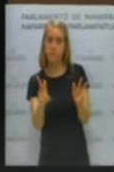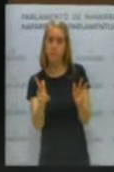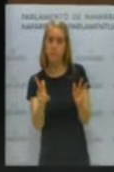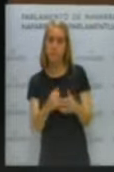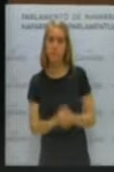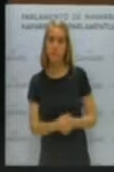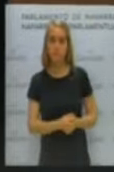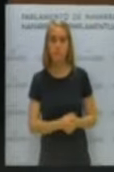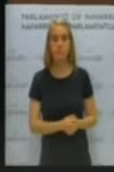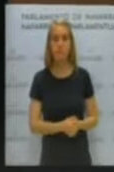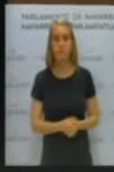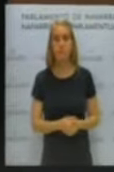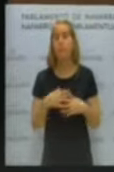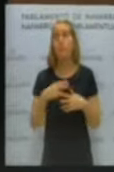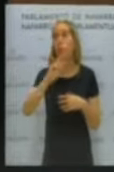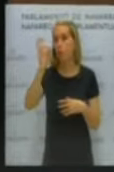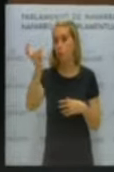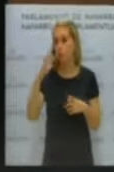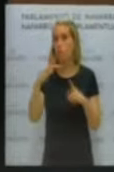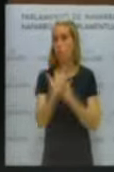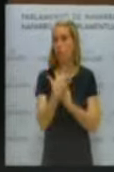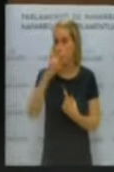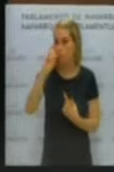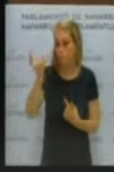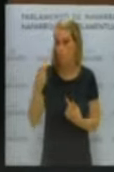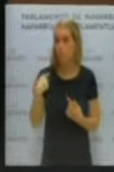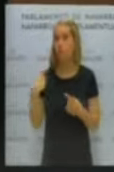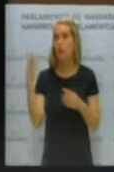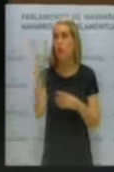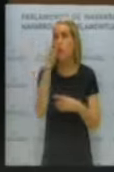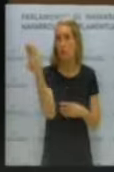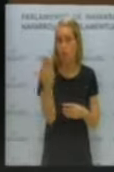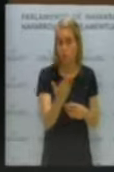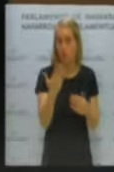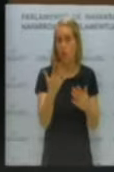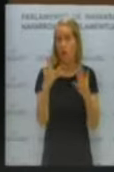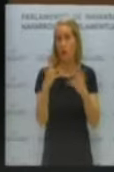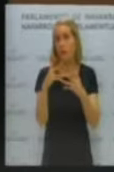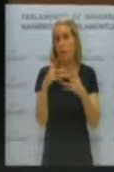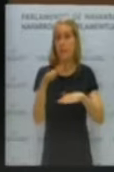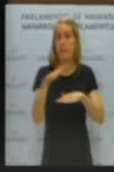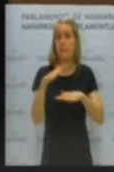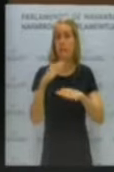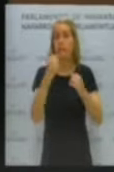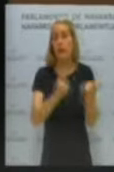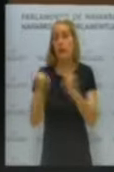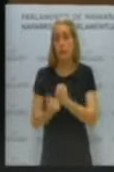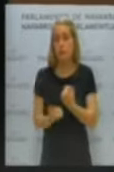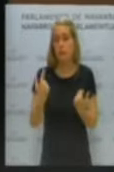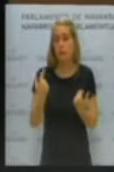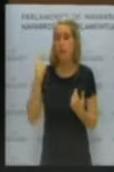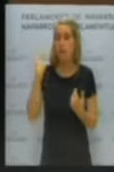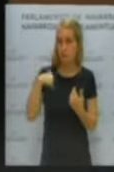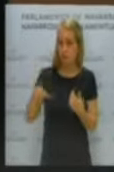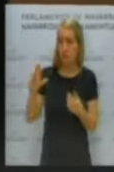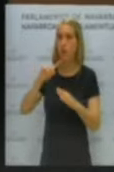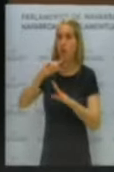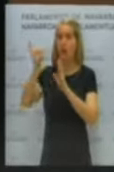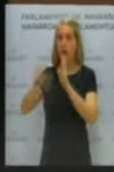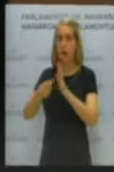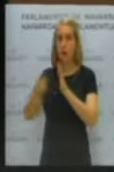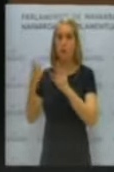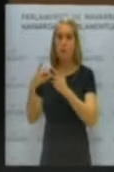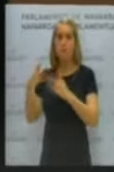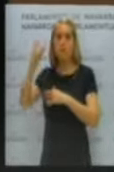Y en otros casos hay sanciones administrativas que ya está contemplado, en la ley de administración